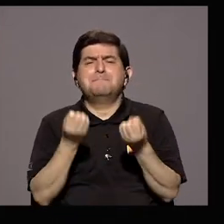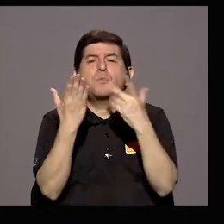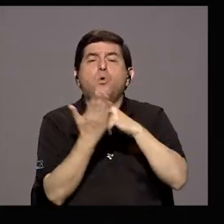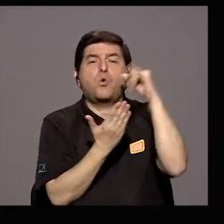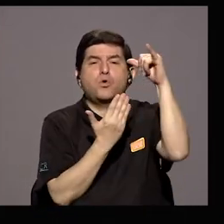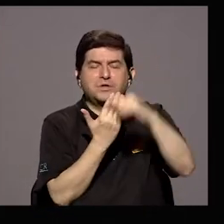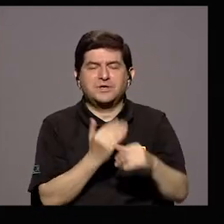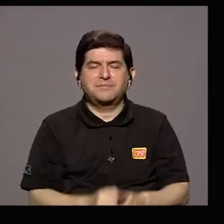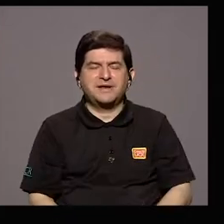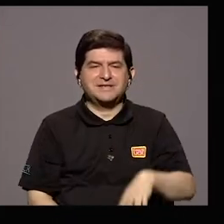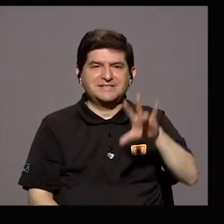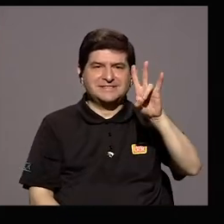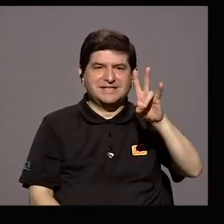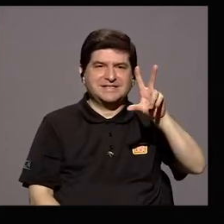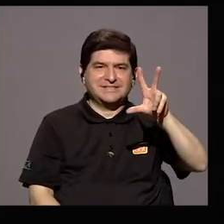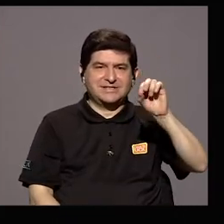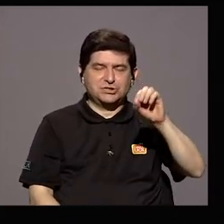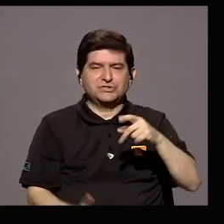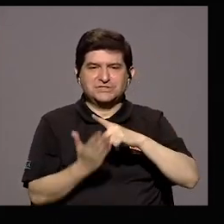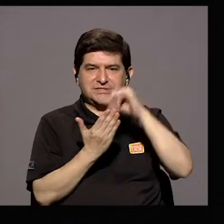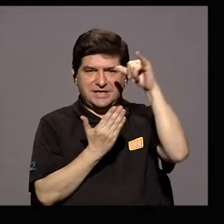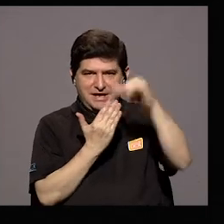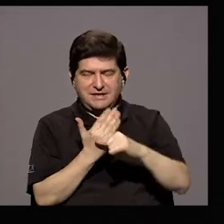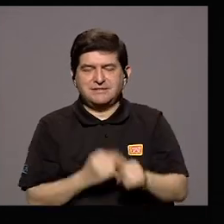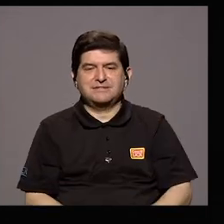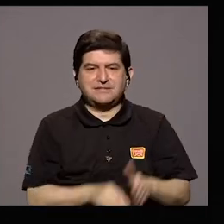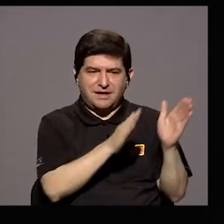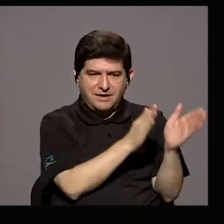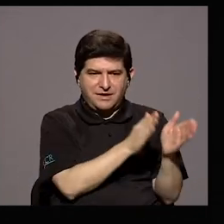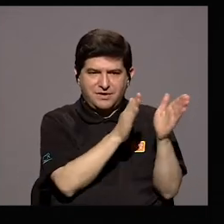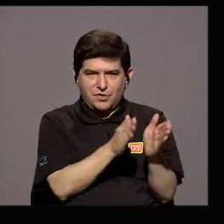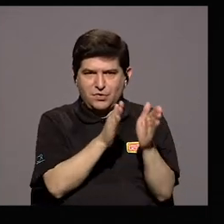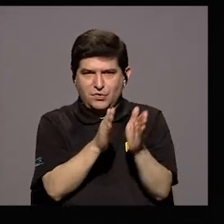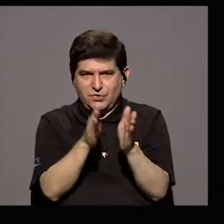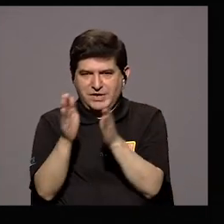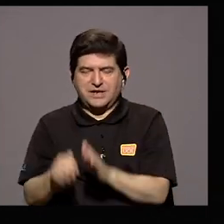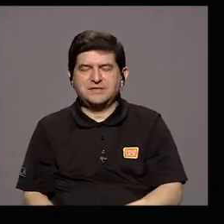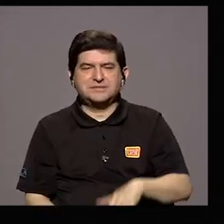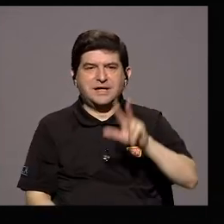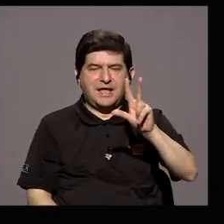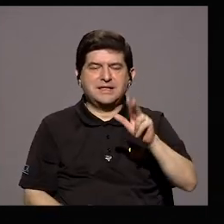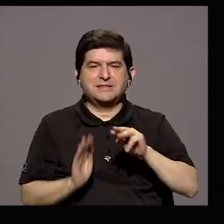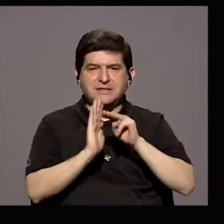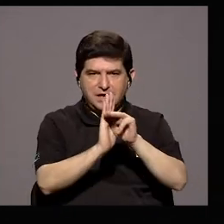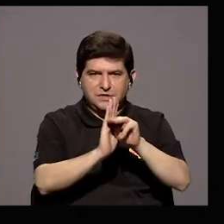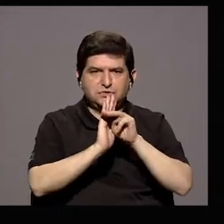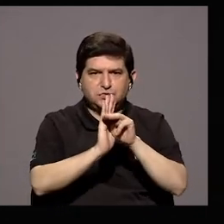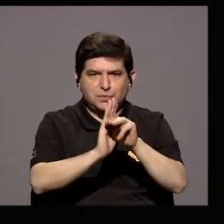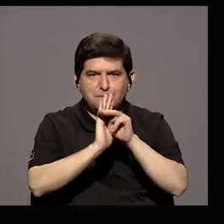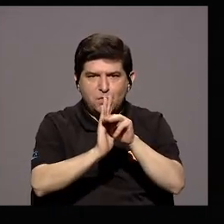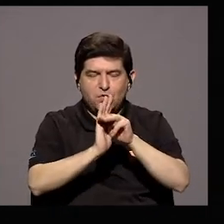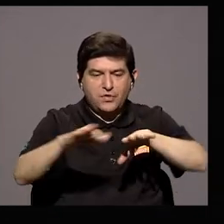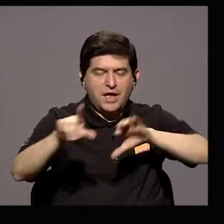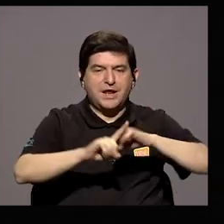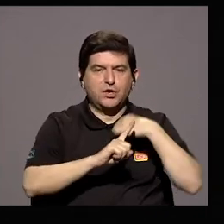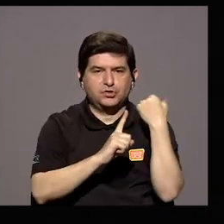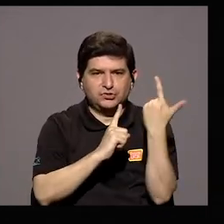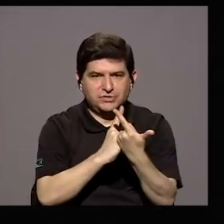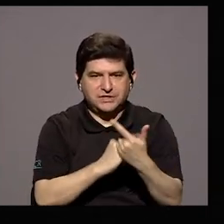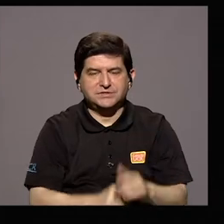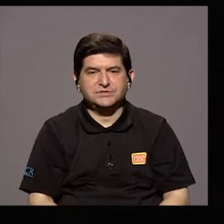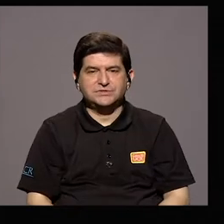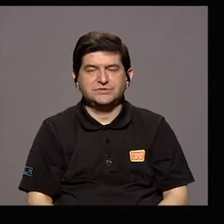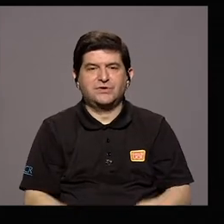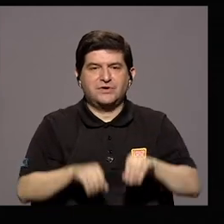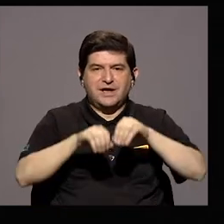de proyectos Tiene 730 proyectos Organizados En sus Tres modalidades De De acción social